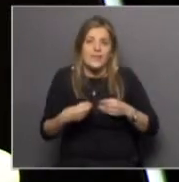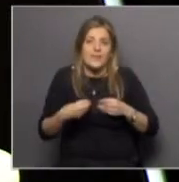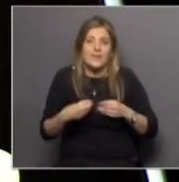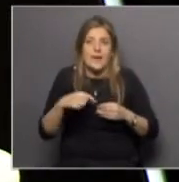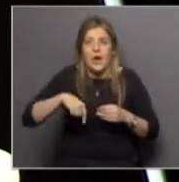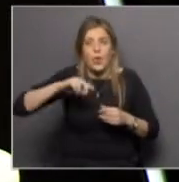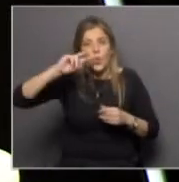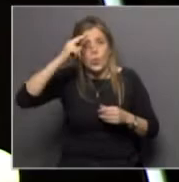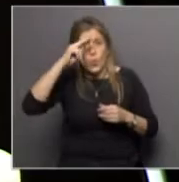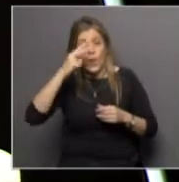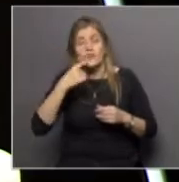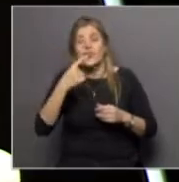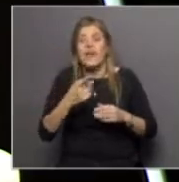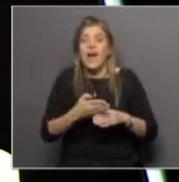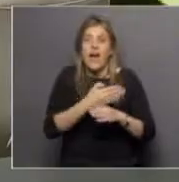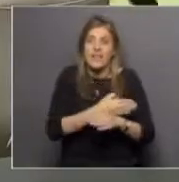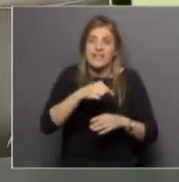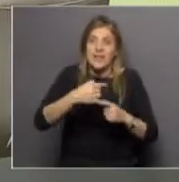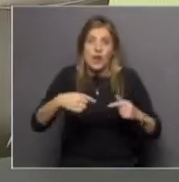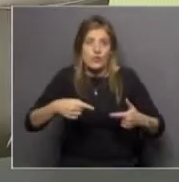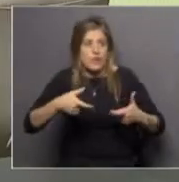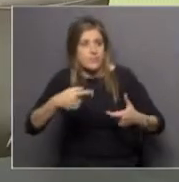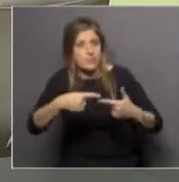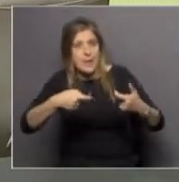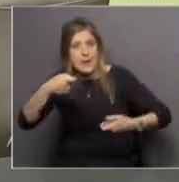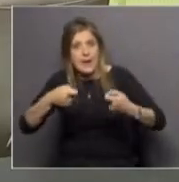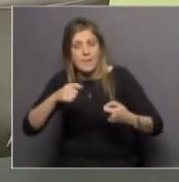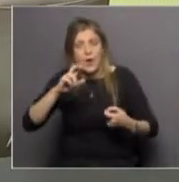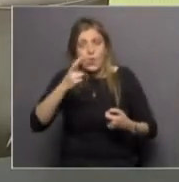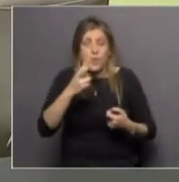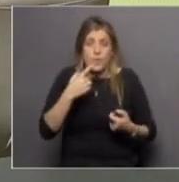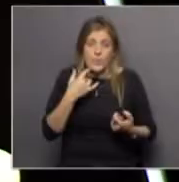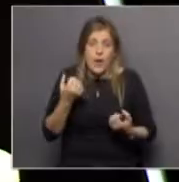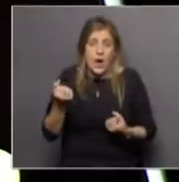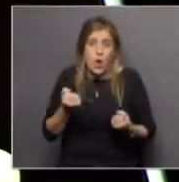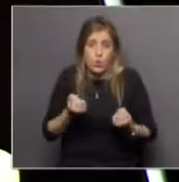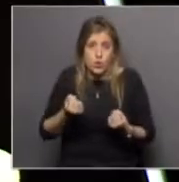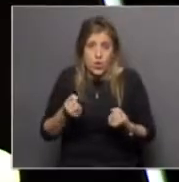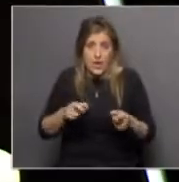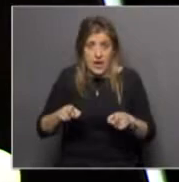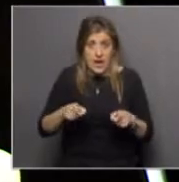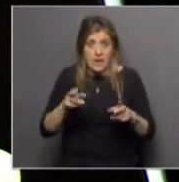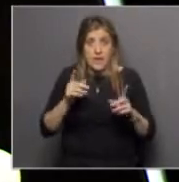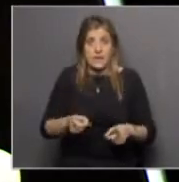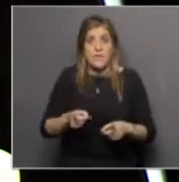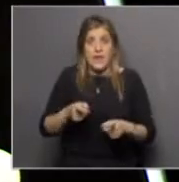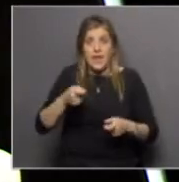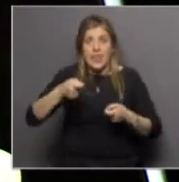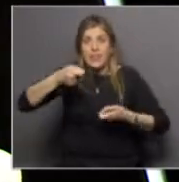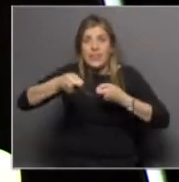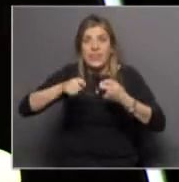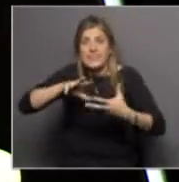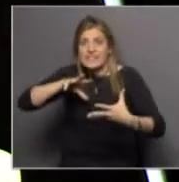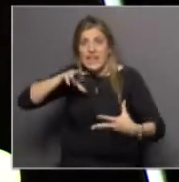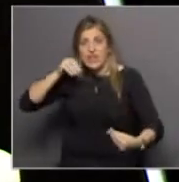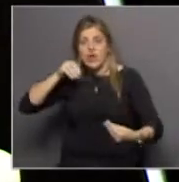Uruguay yo mencionaba al principio del informe los vehículos los autos tanto de carrera como de calle el diseño también debe